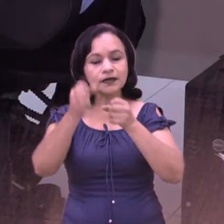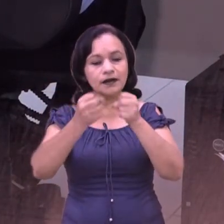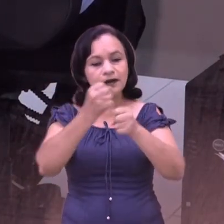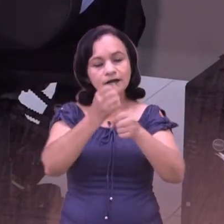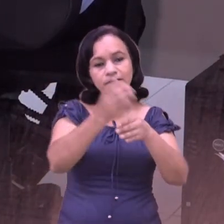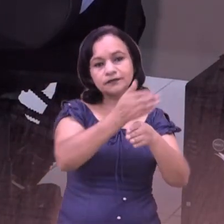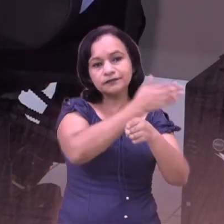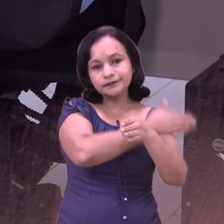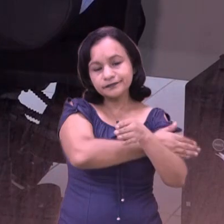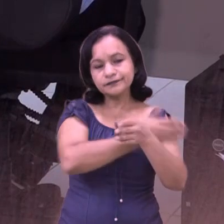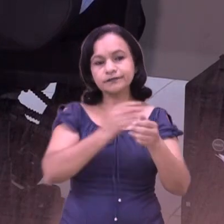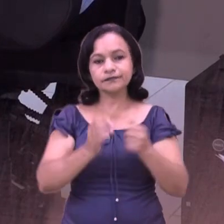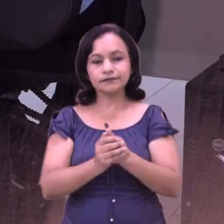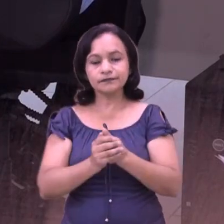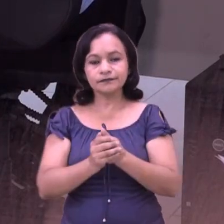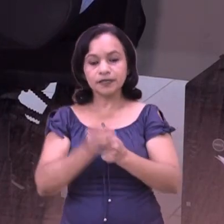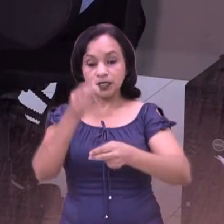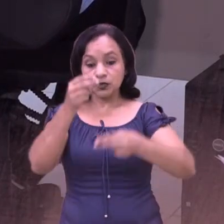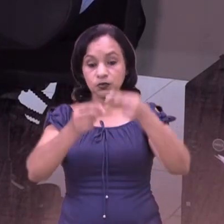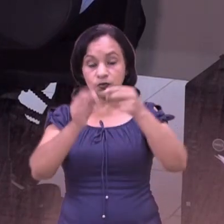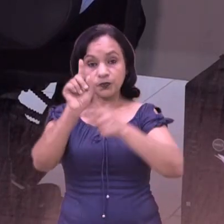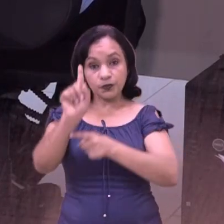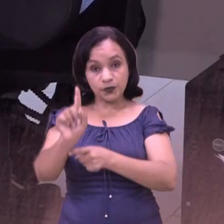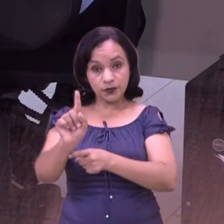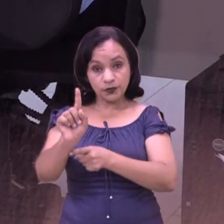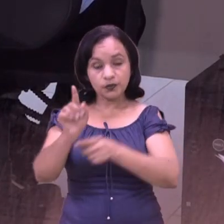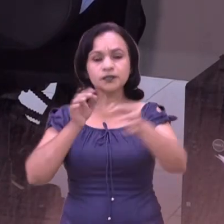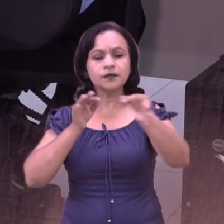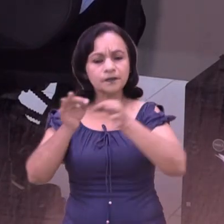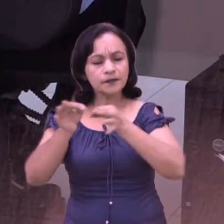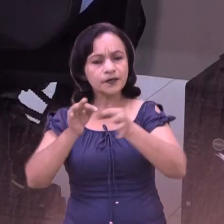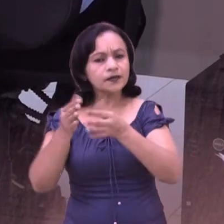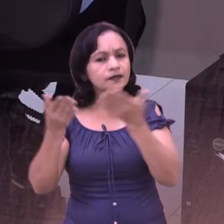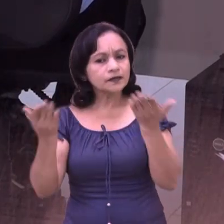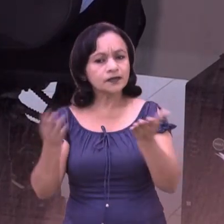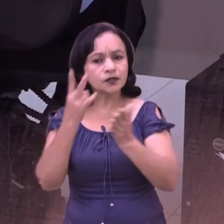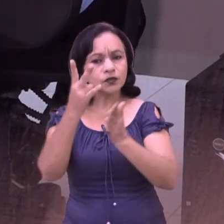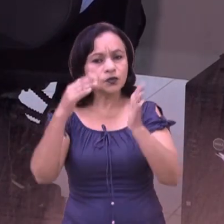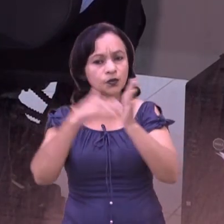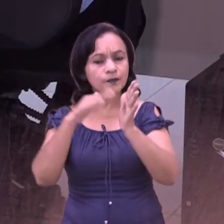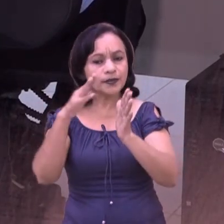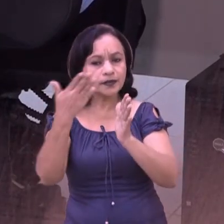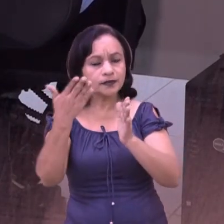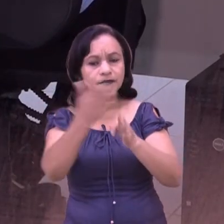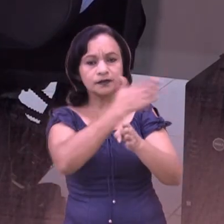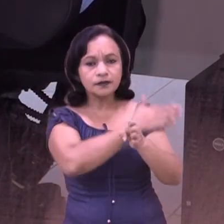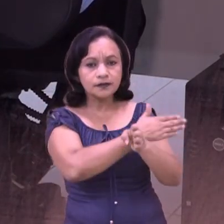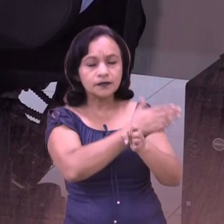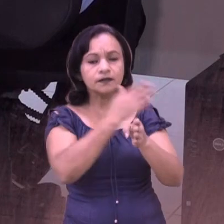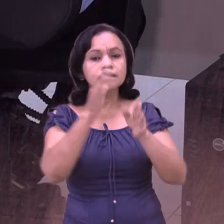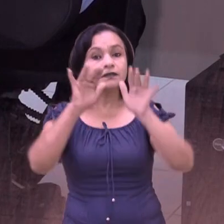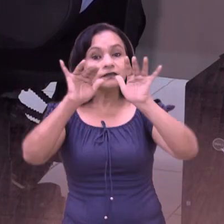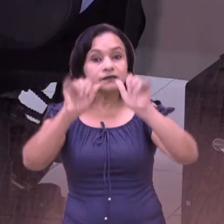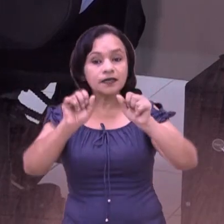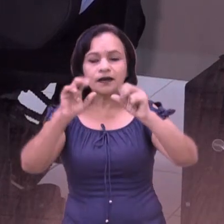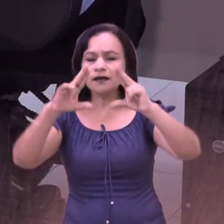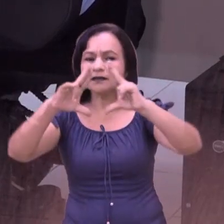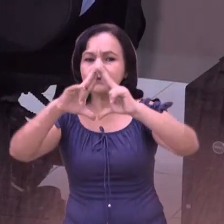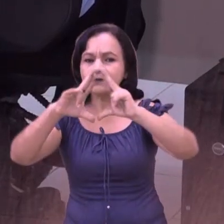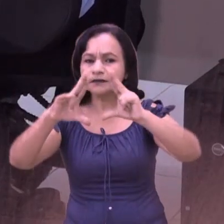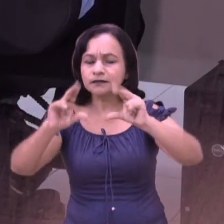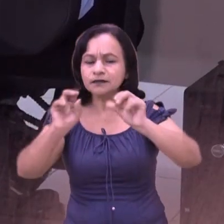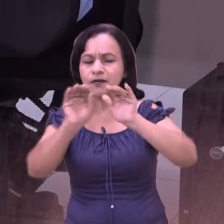años. En primer lugar, hay que mencionar que 2019 ya muestra a nivel nacional